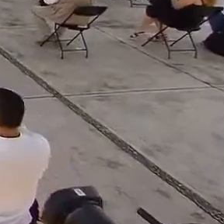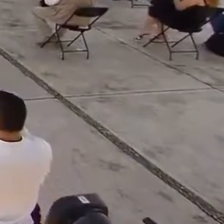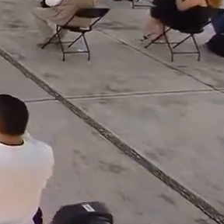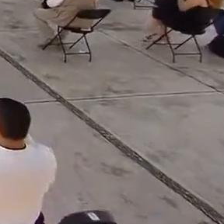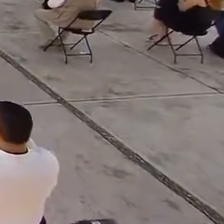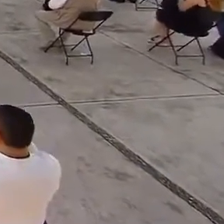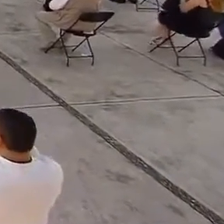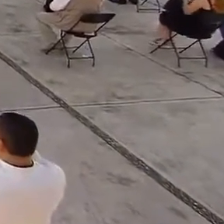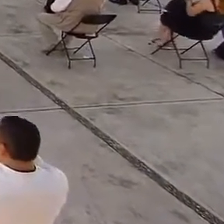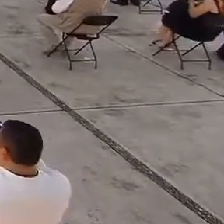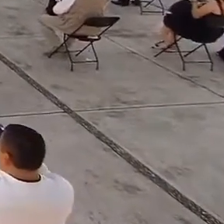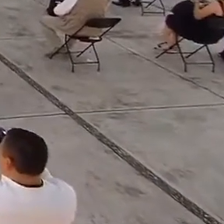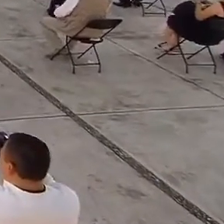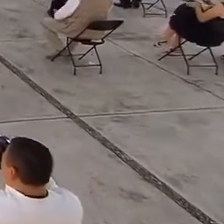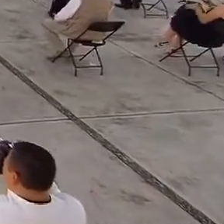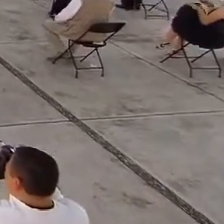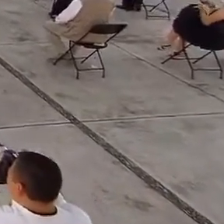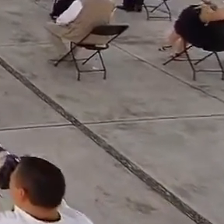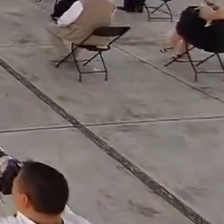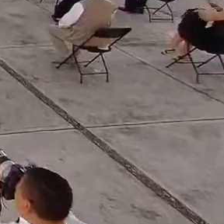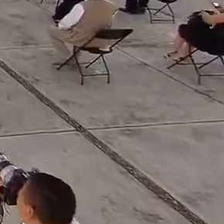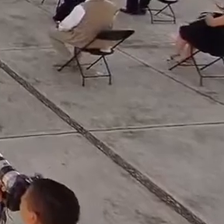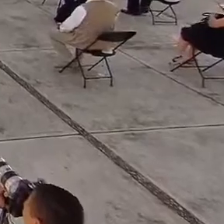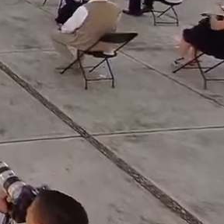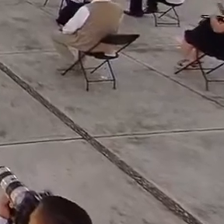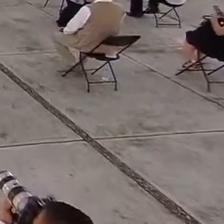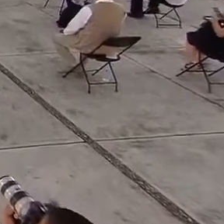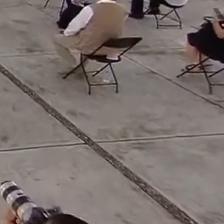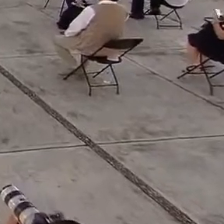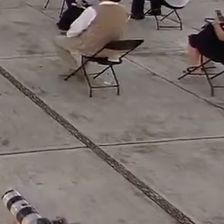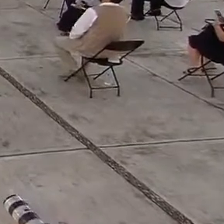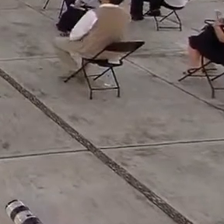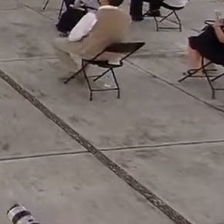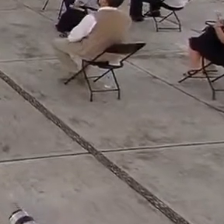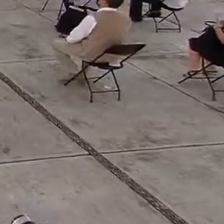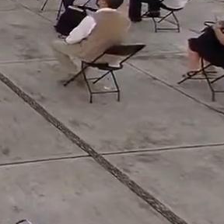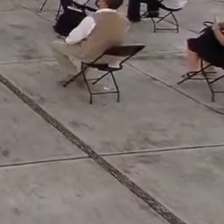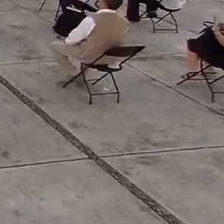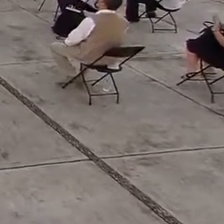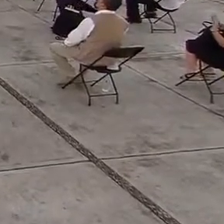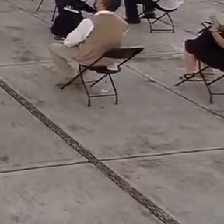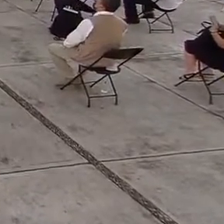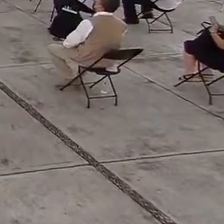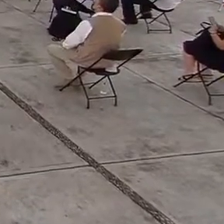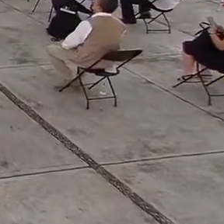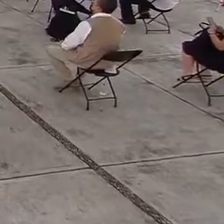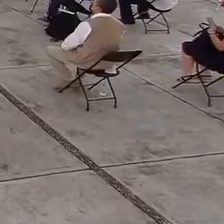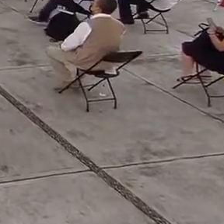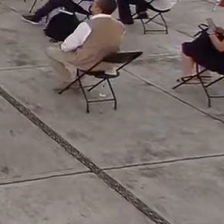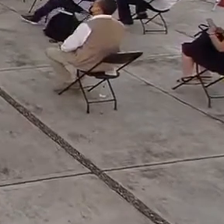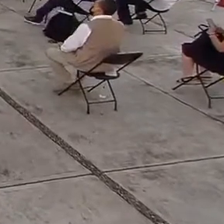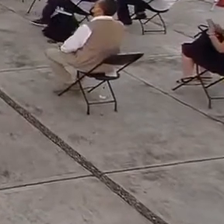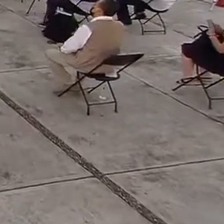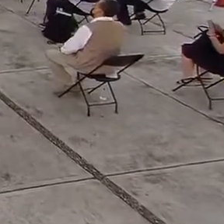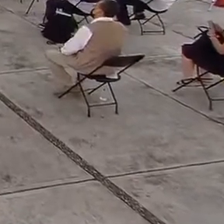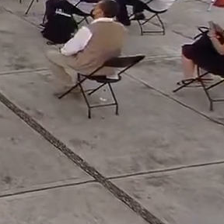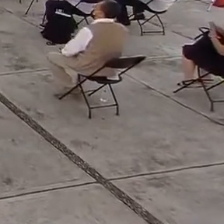Si notan que estamos en Veracruz, amanecer